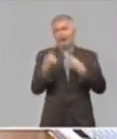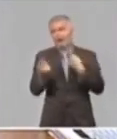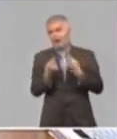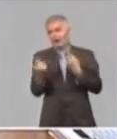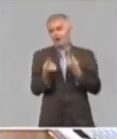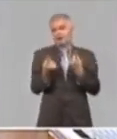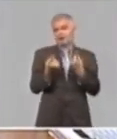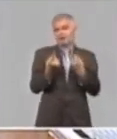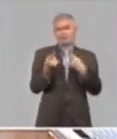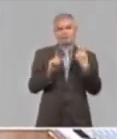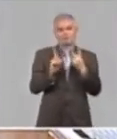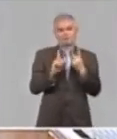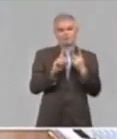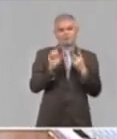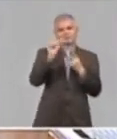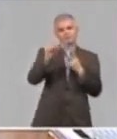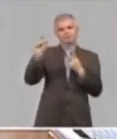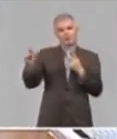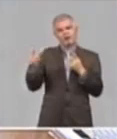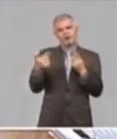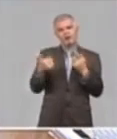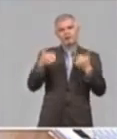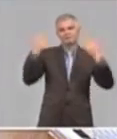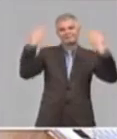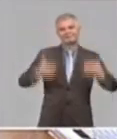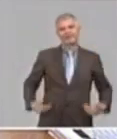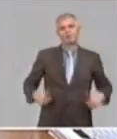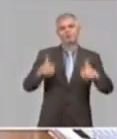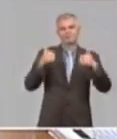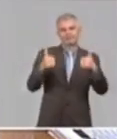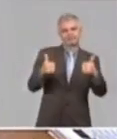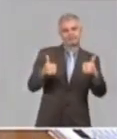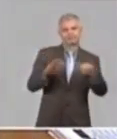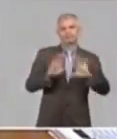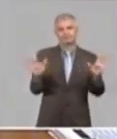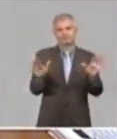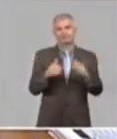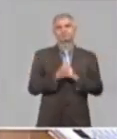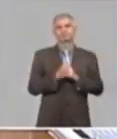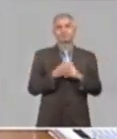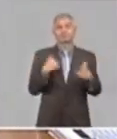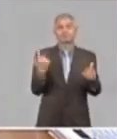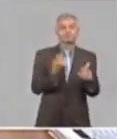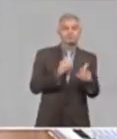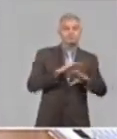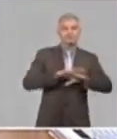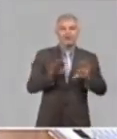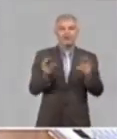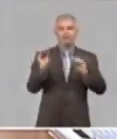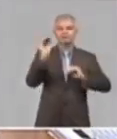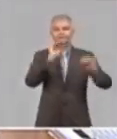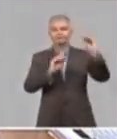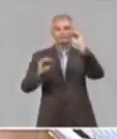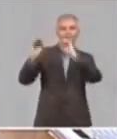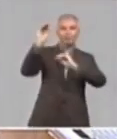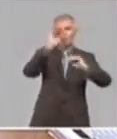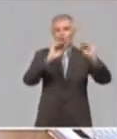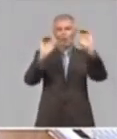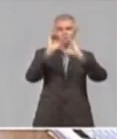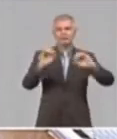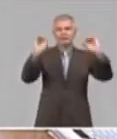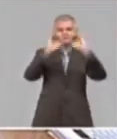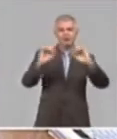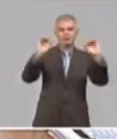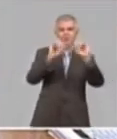puedan causar algún problema en este sentido. Hicimos entonces reordenamiento del